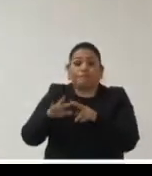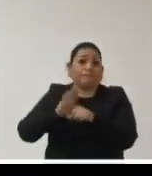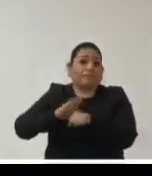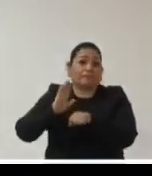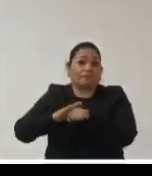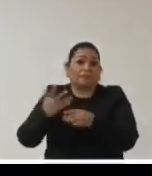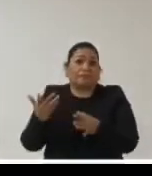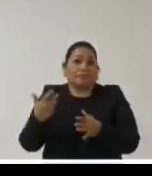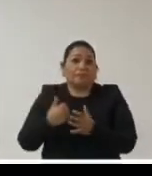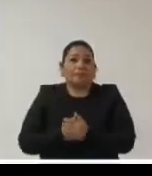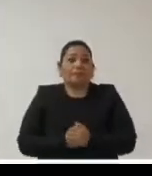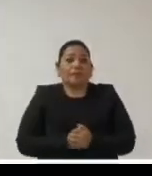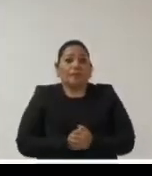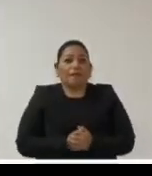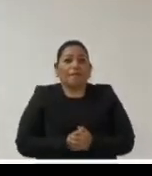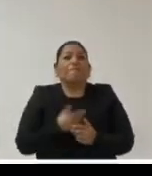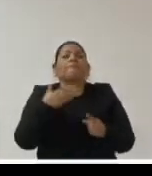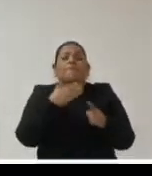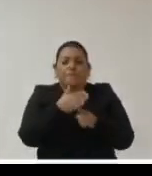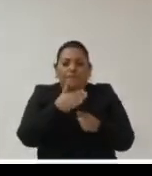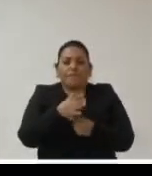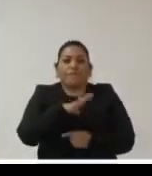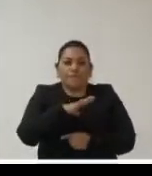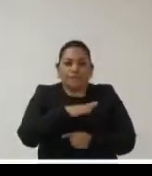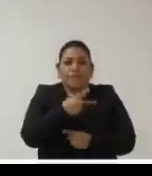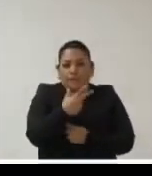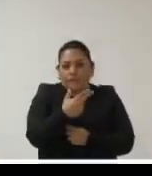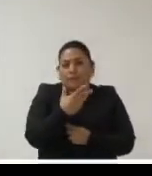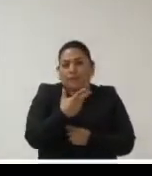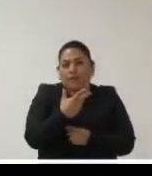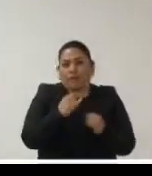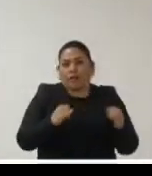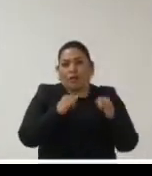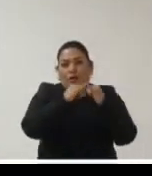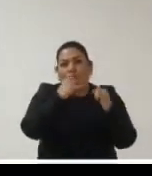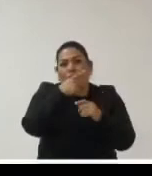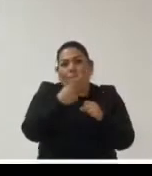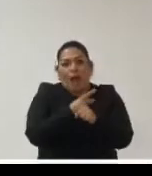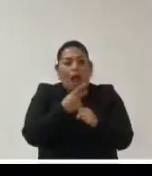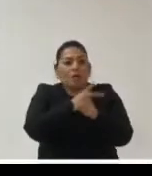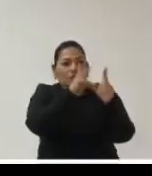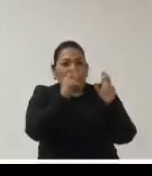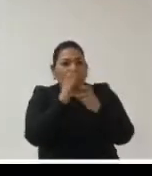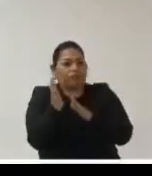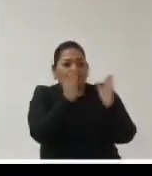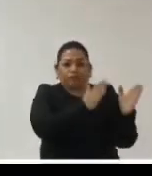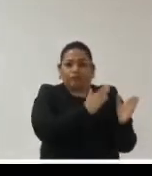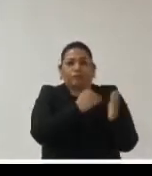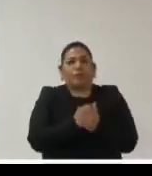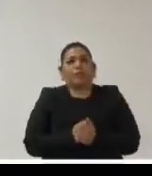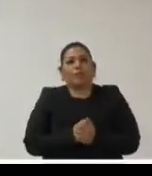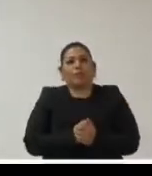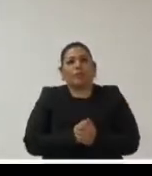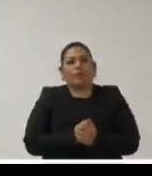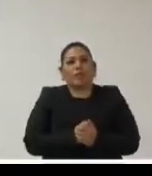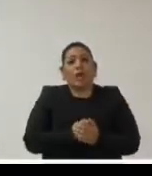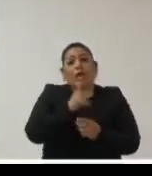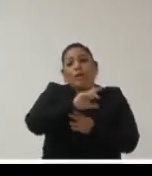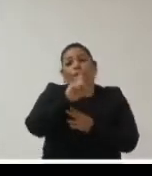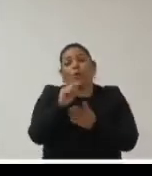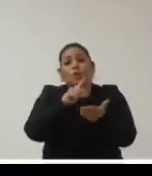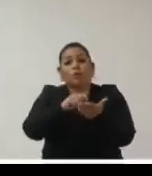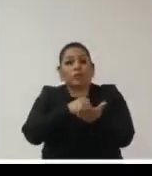ahora ahí también tenemos otro desafío institucional y paso a otro tema ahora que es básicamente el aporte de la tecnología